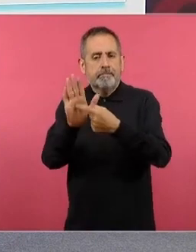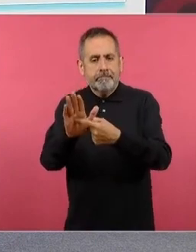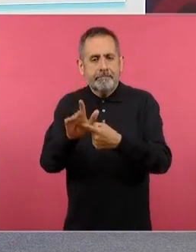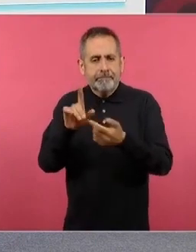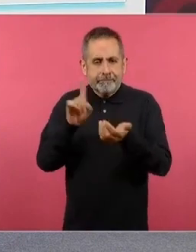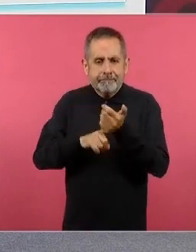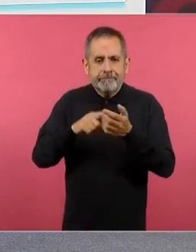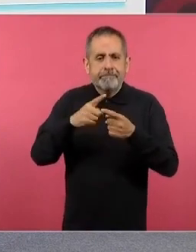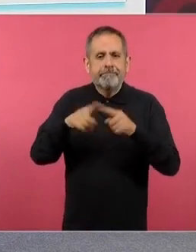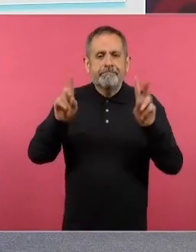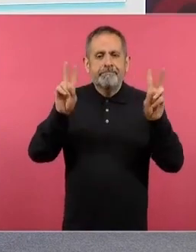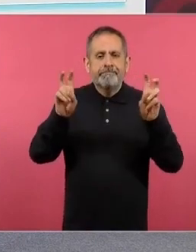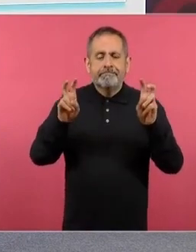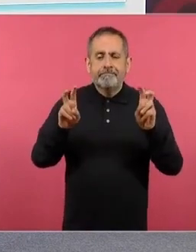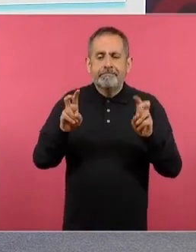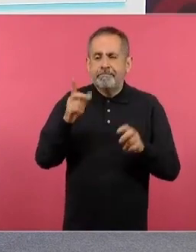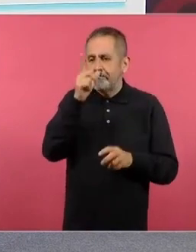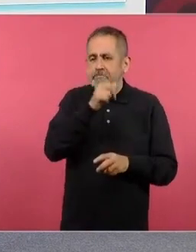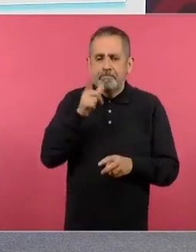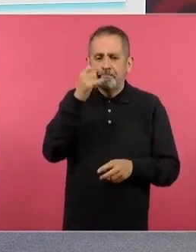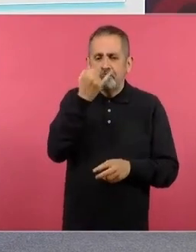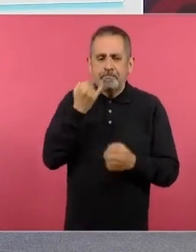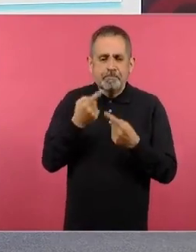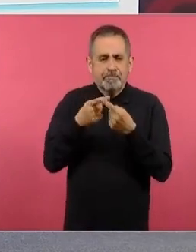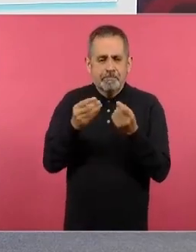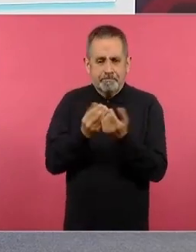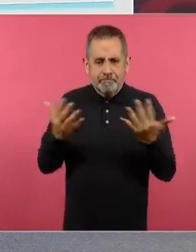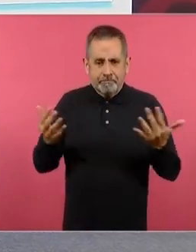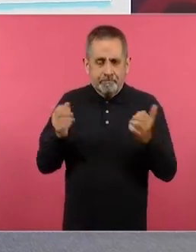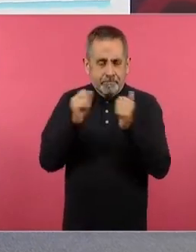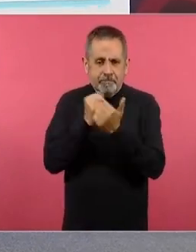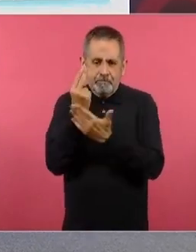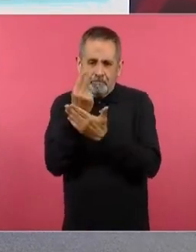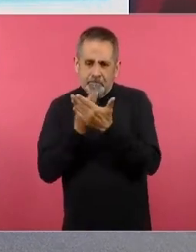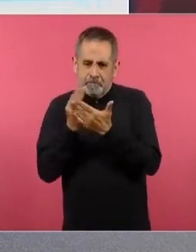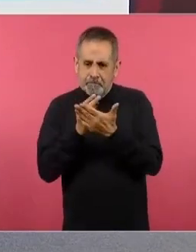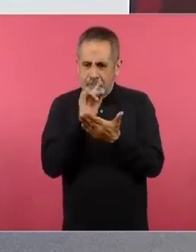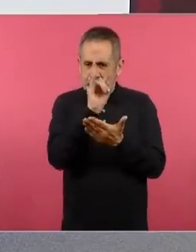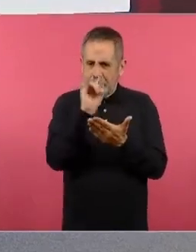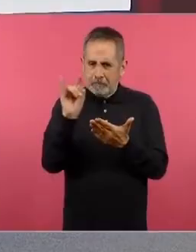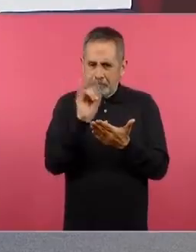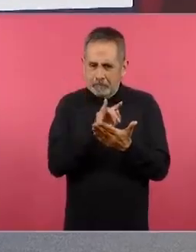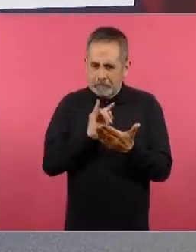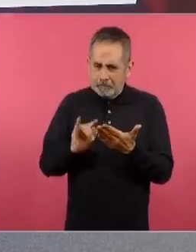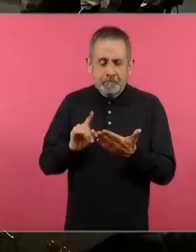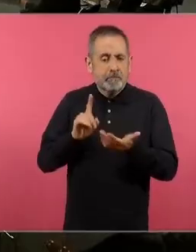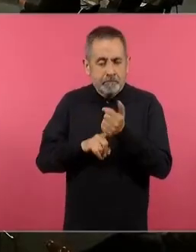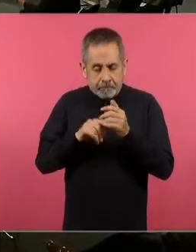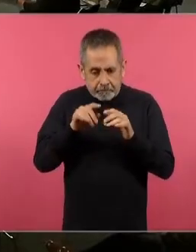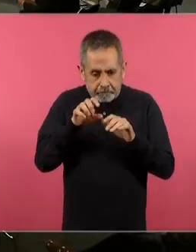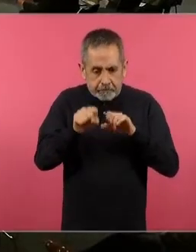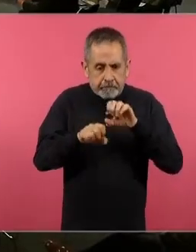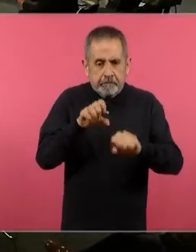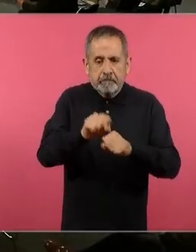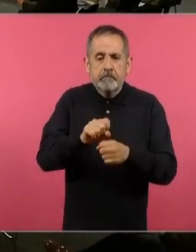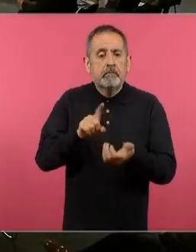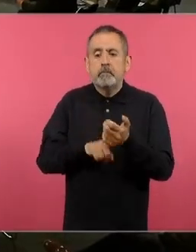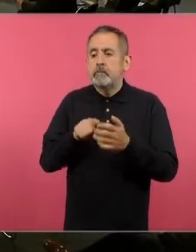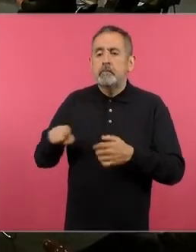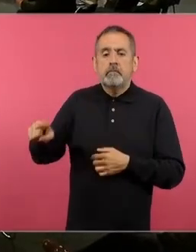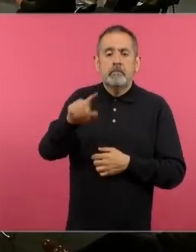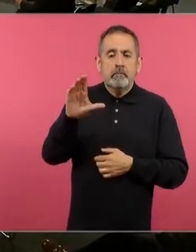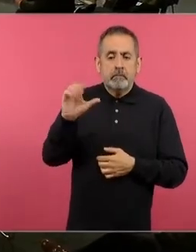múltiples lenguajes, donde hay una comunicación por pictogramas. Algunos estudiantes de los centros de atención múltiple, por su